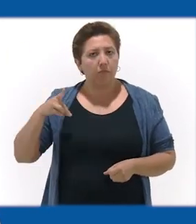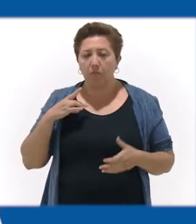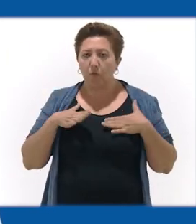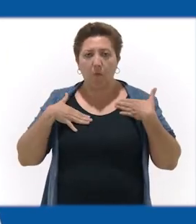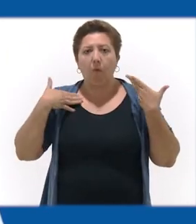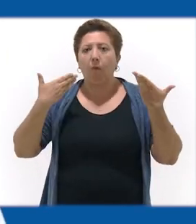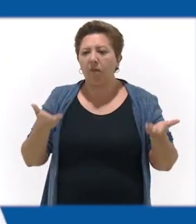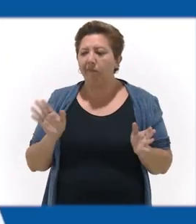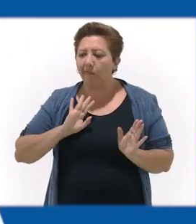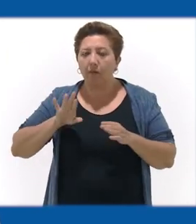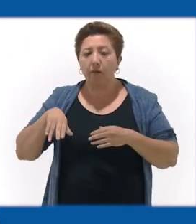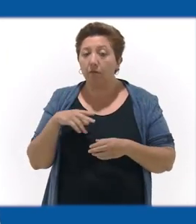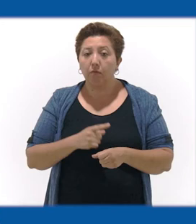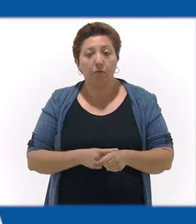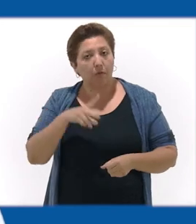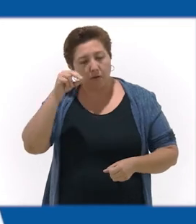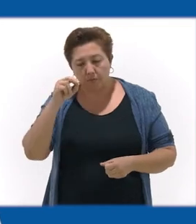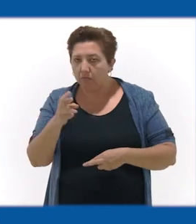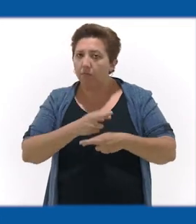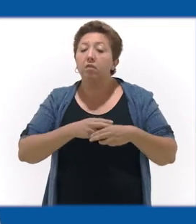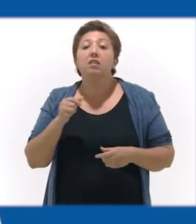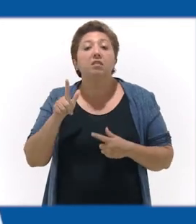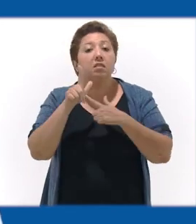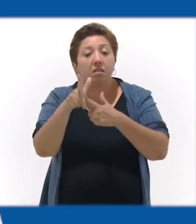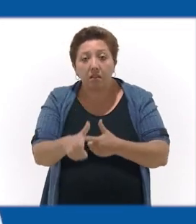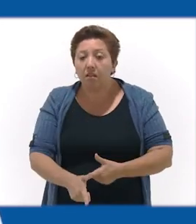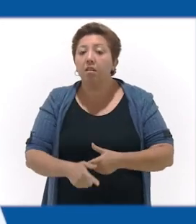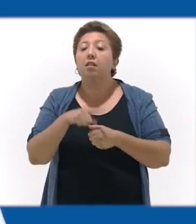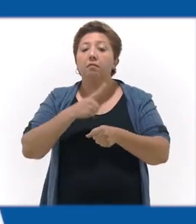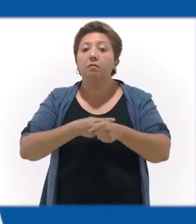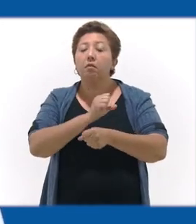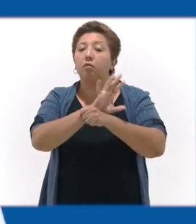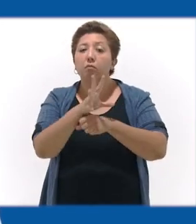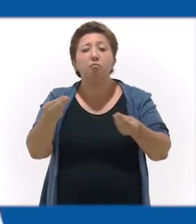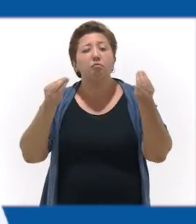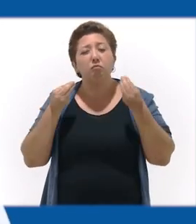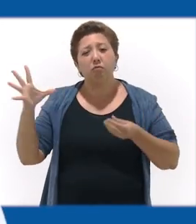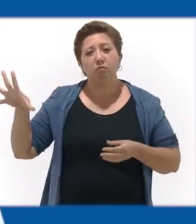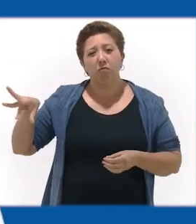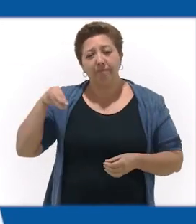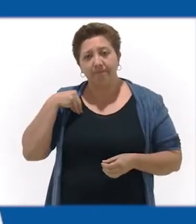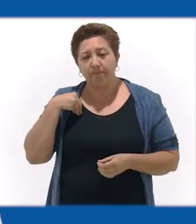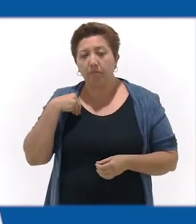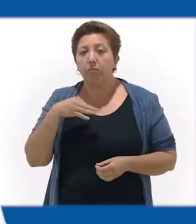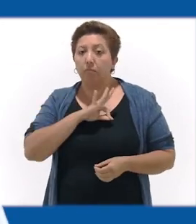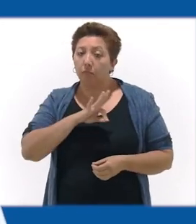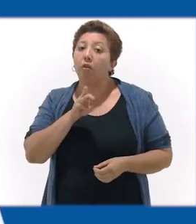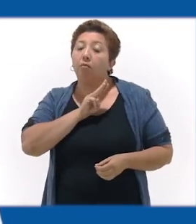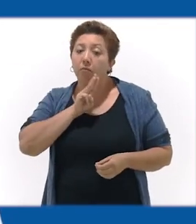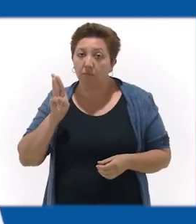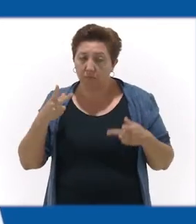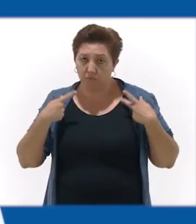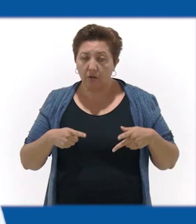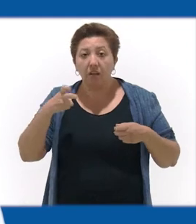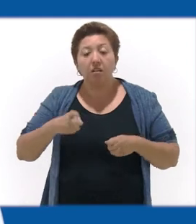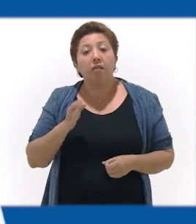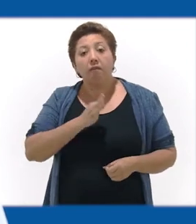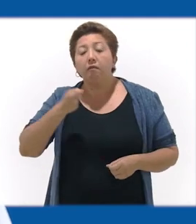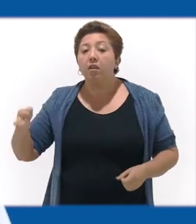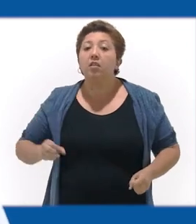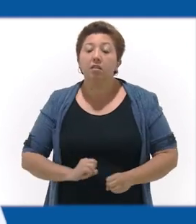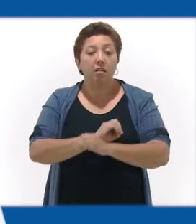allá afuera y es altamente contagioso y letal. En estas fechas, es clave la importancia de la responsabilidad individual